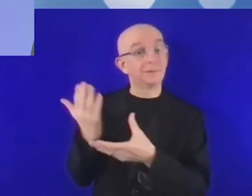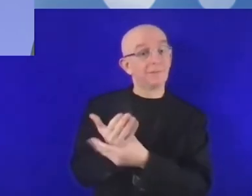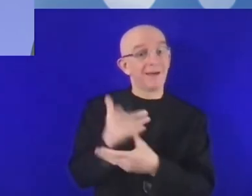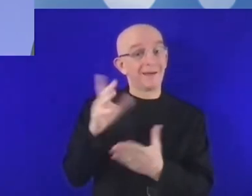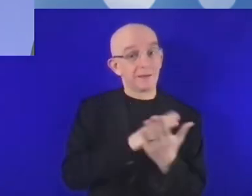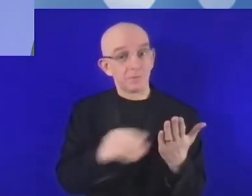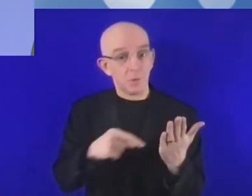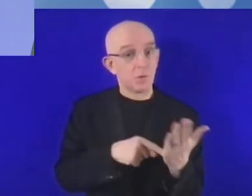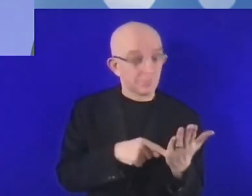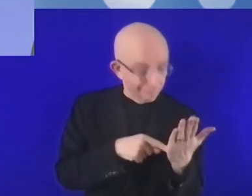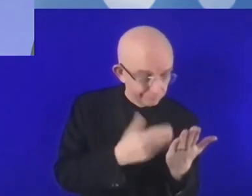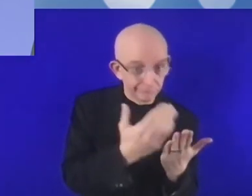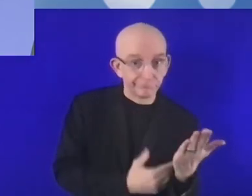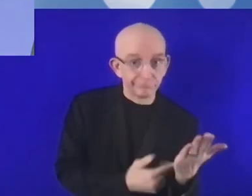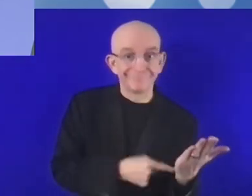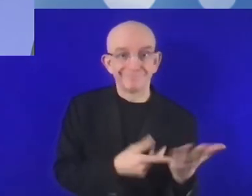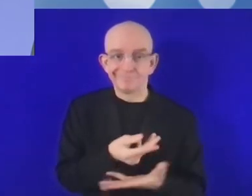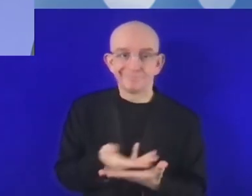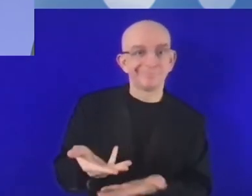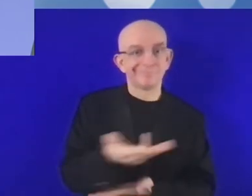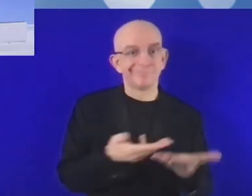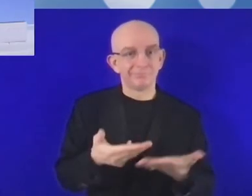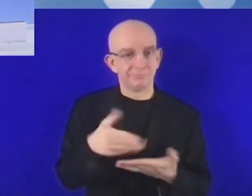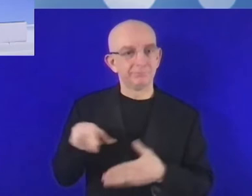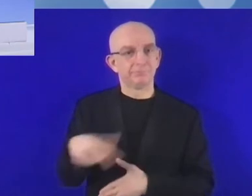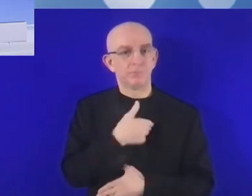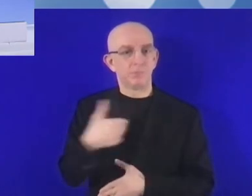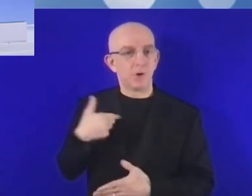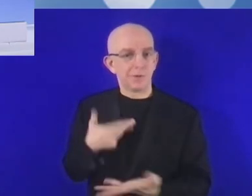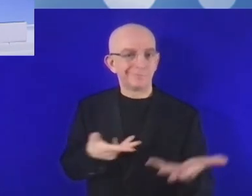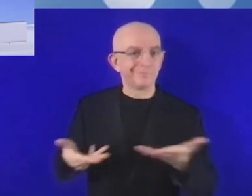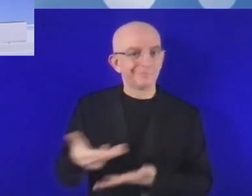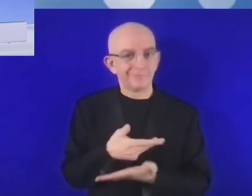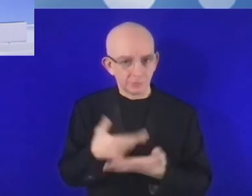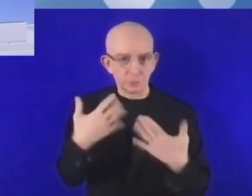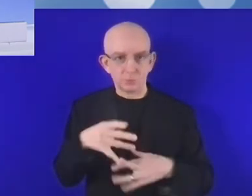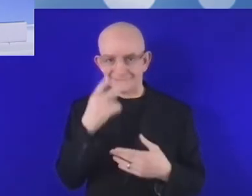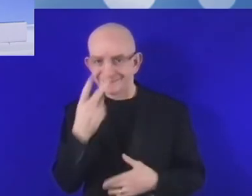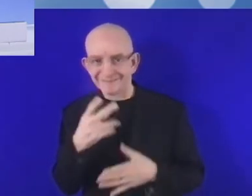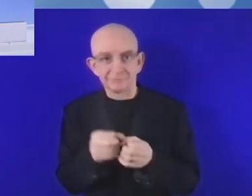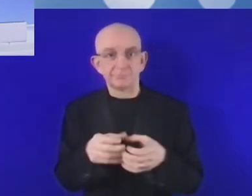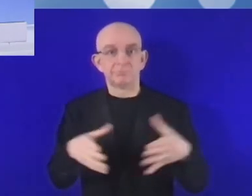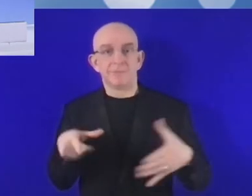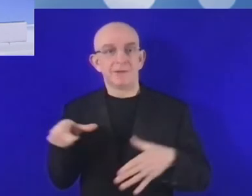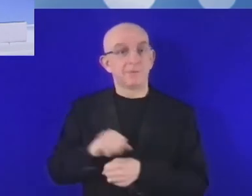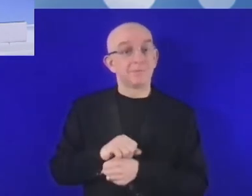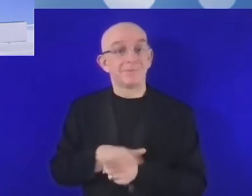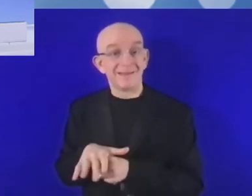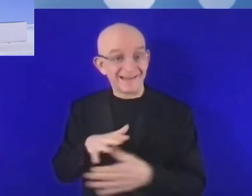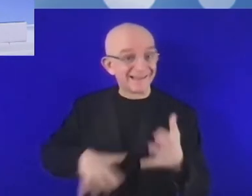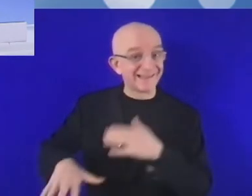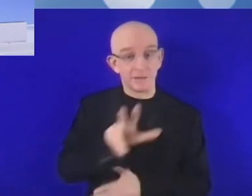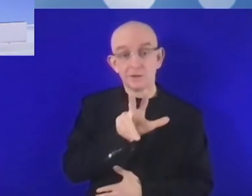con el informe publicado por el Banco Mundial en cooperación con la Agencia